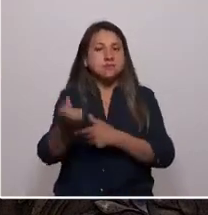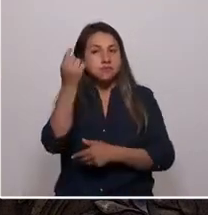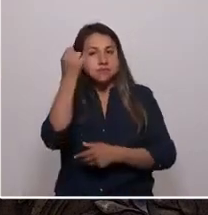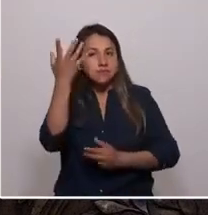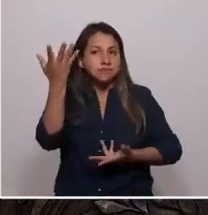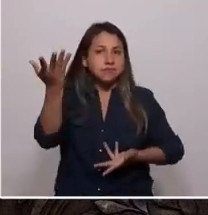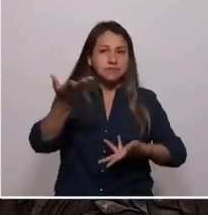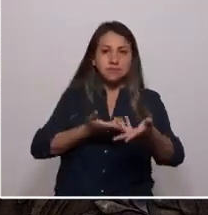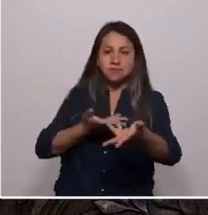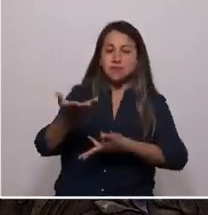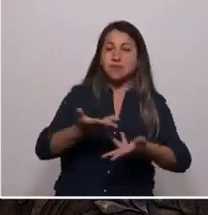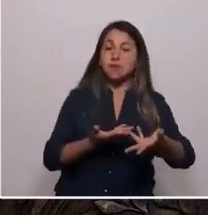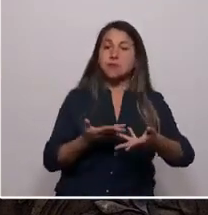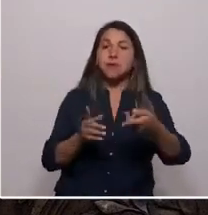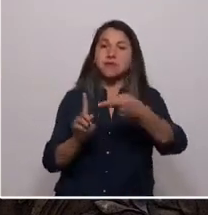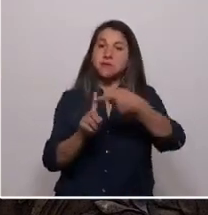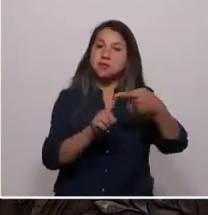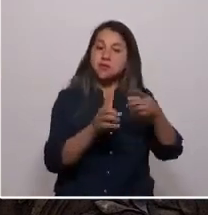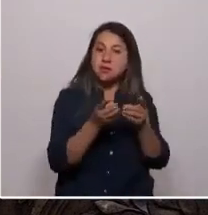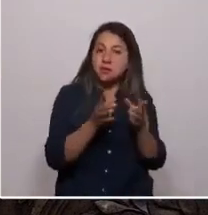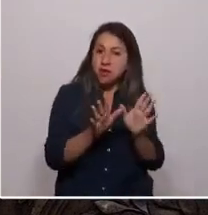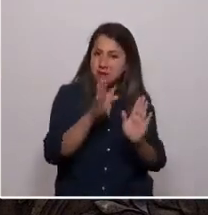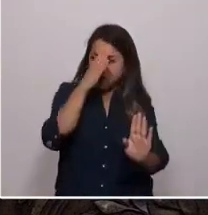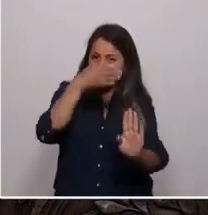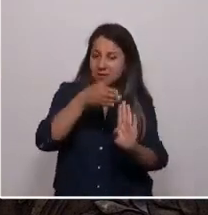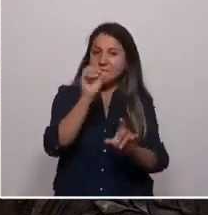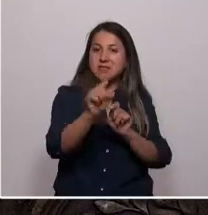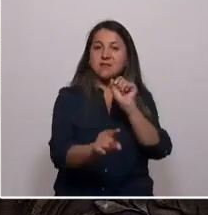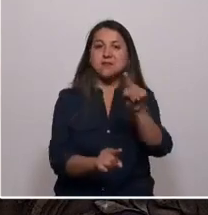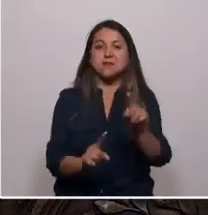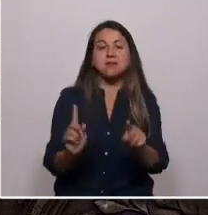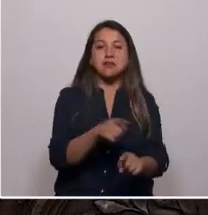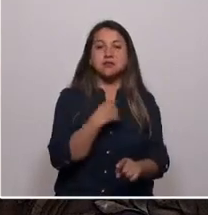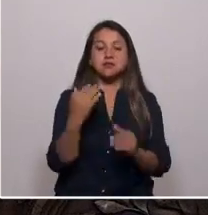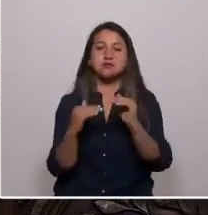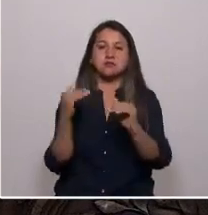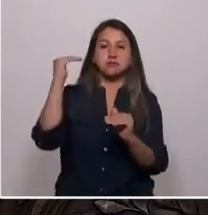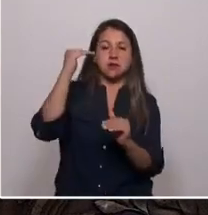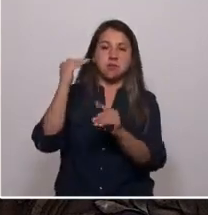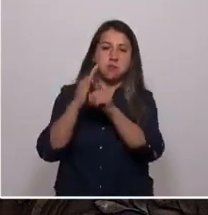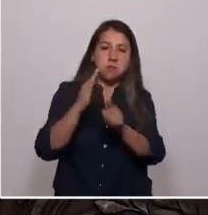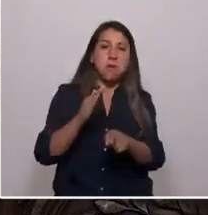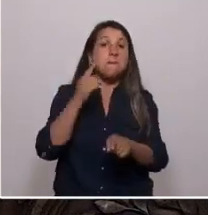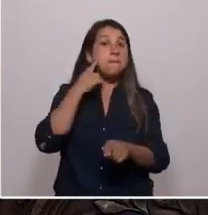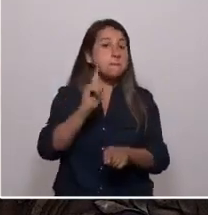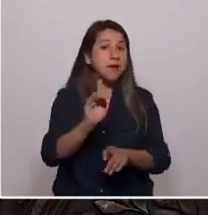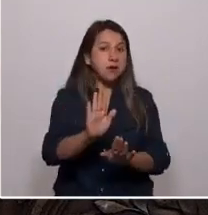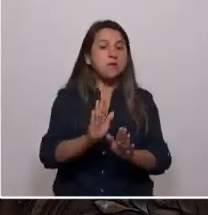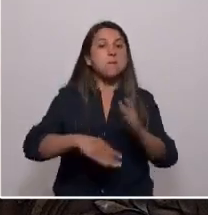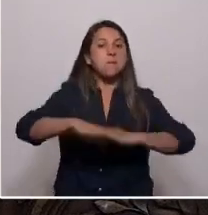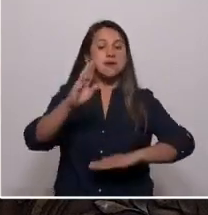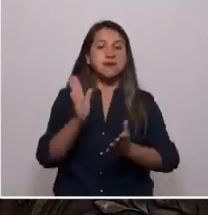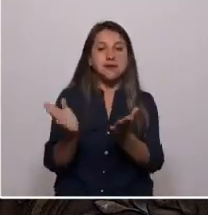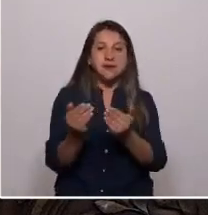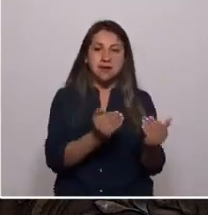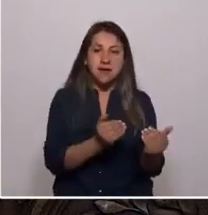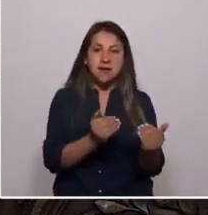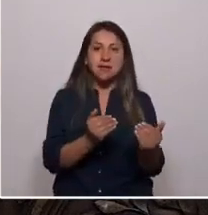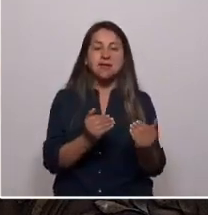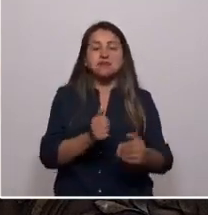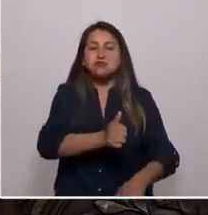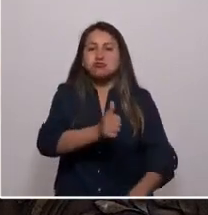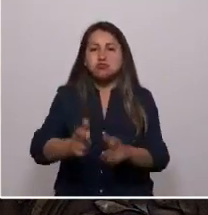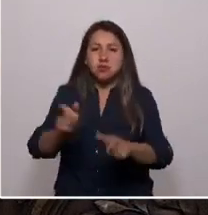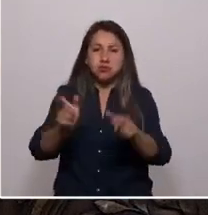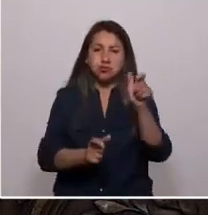participación y la democracia directa, por la defensa de nuestra soberanía, pero por sobre todo, por las necesidades y enelos de todas las personas